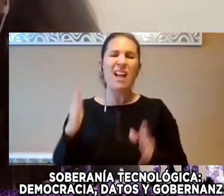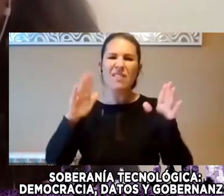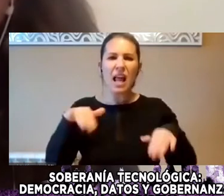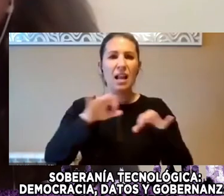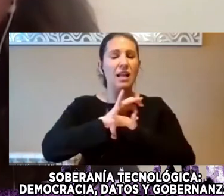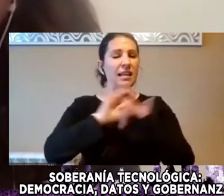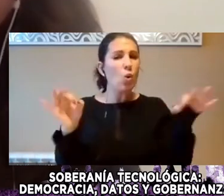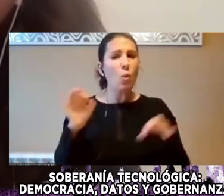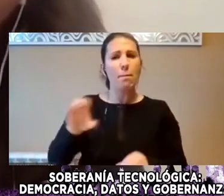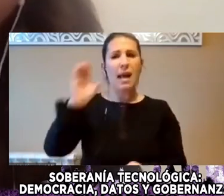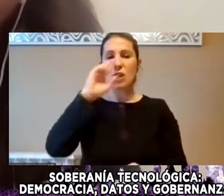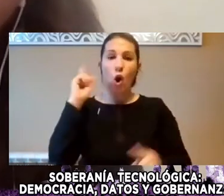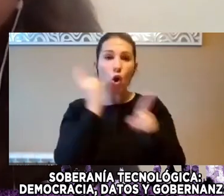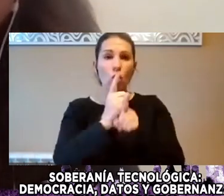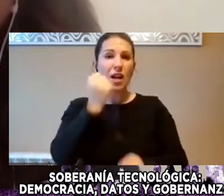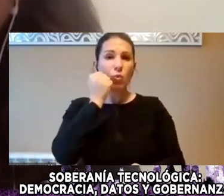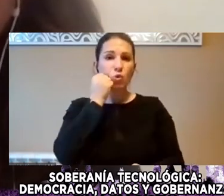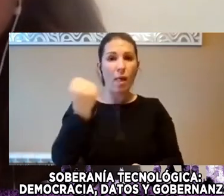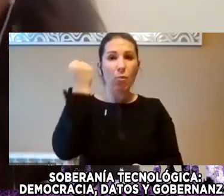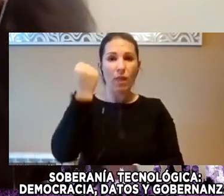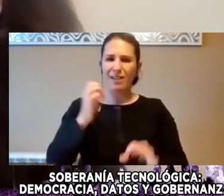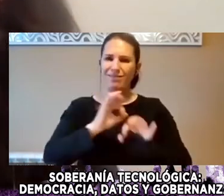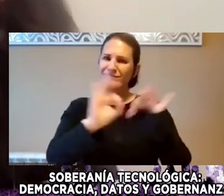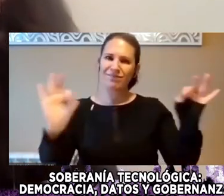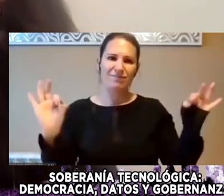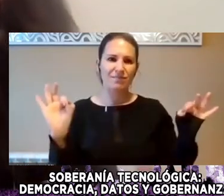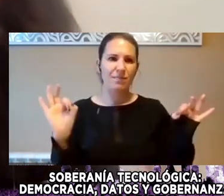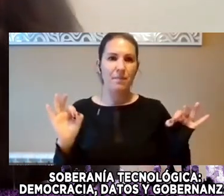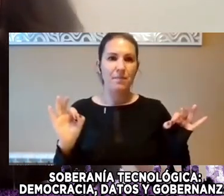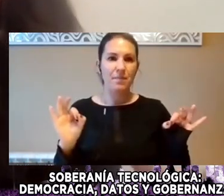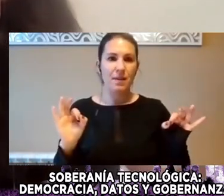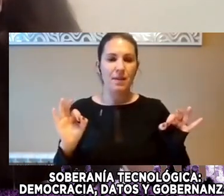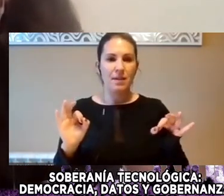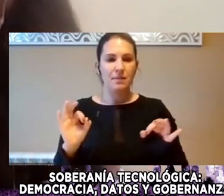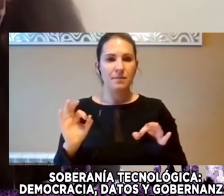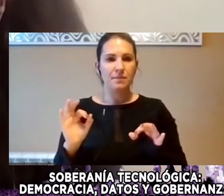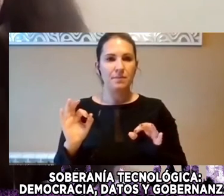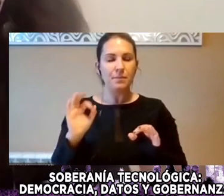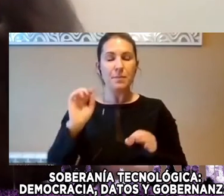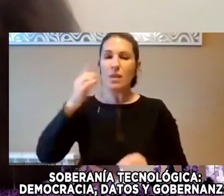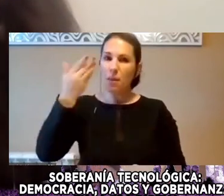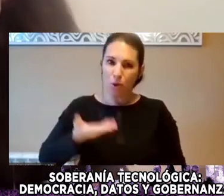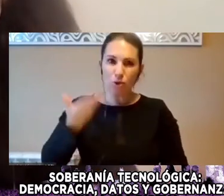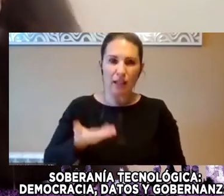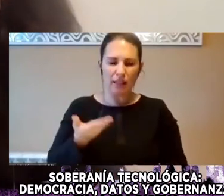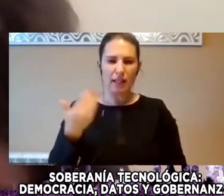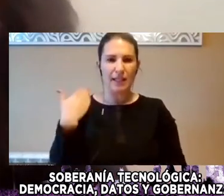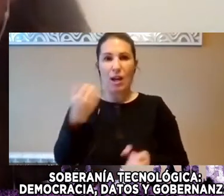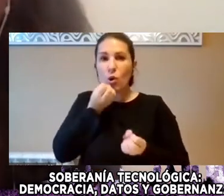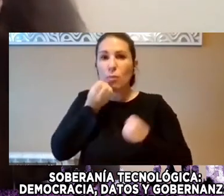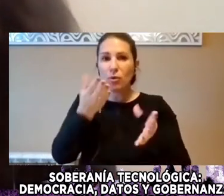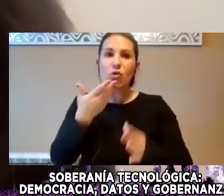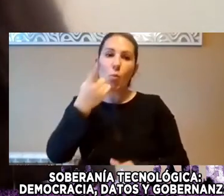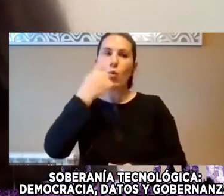País Contra Este abuso De poder Y lo dejo Ahí Y lo dejo Ahí Es importante Y lo dejo Como un punto Pendiente